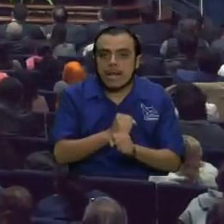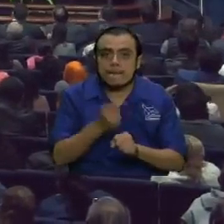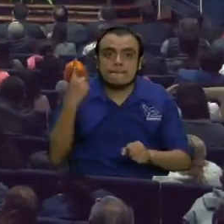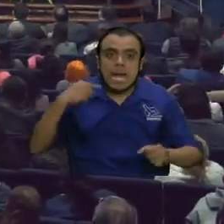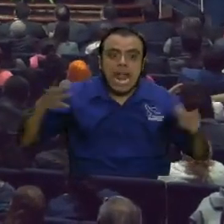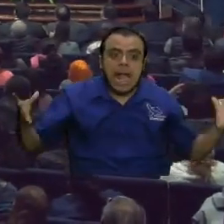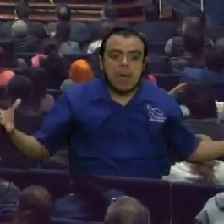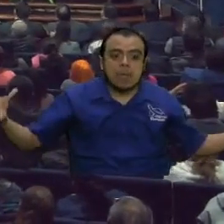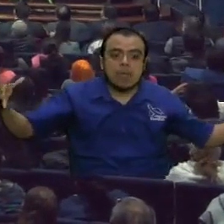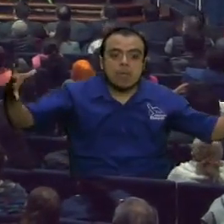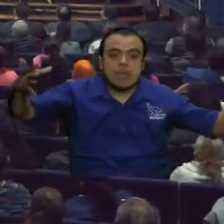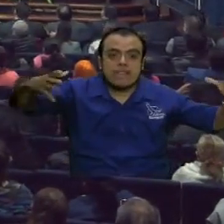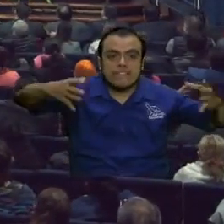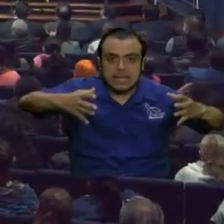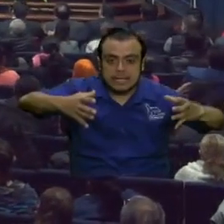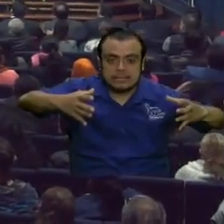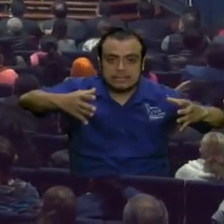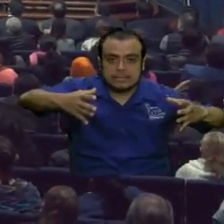unificar